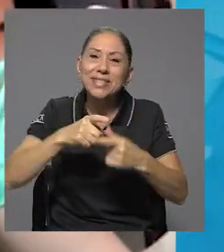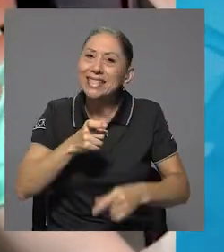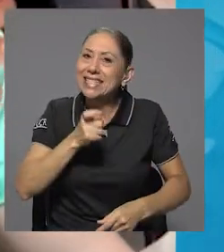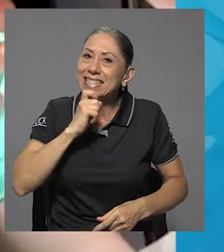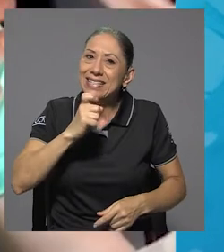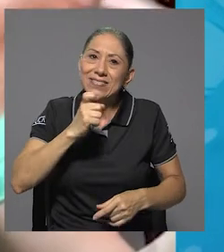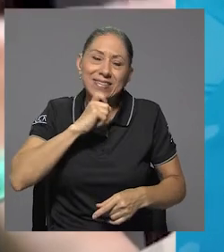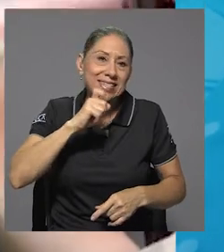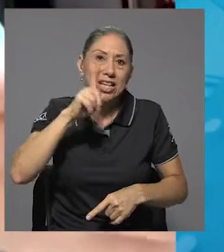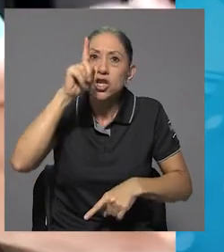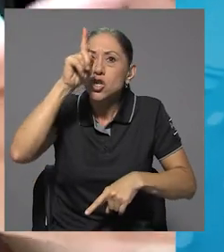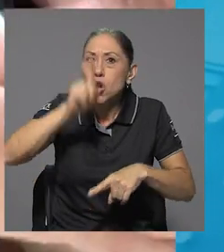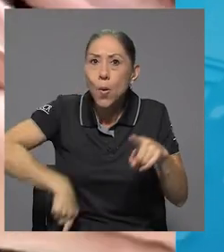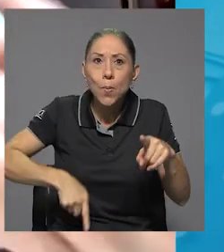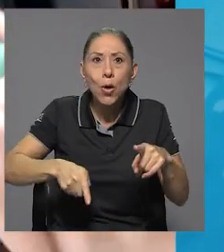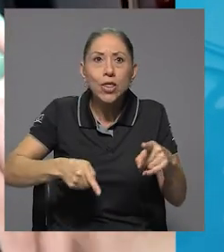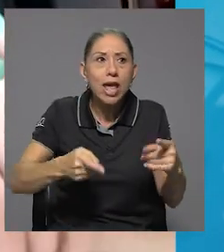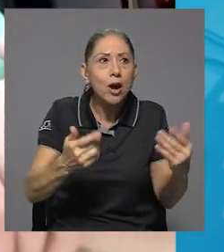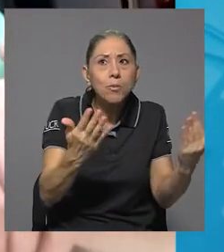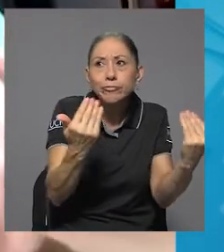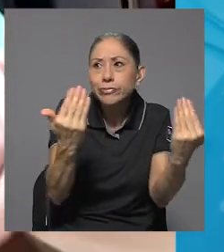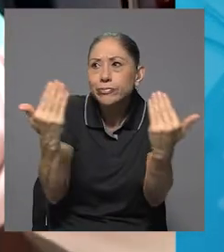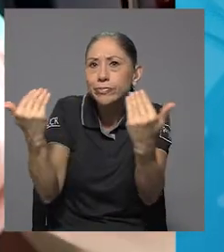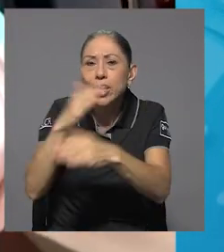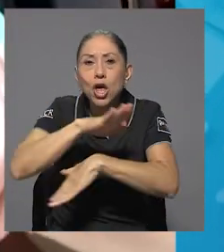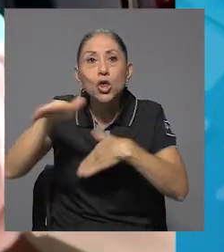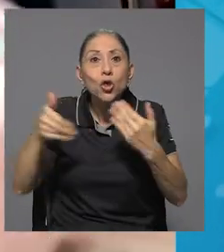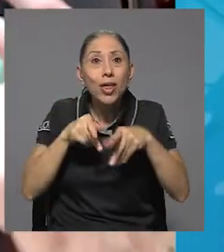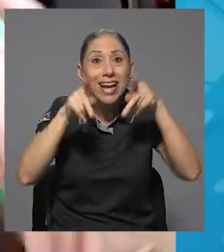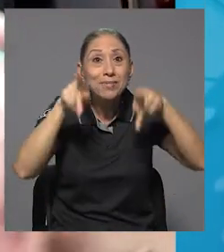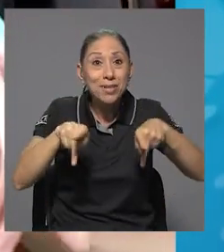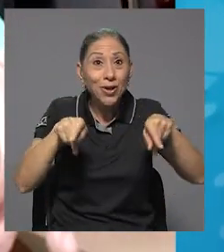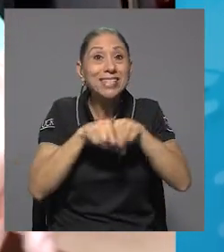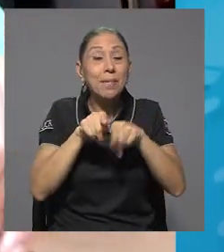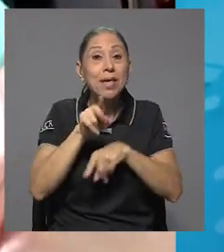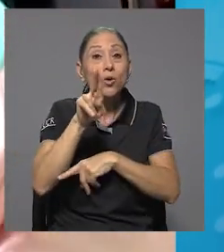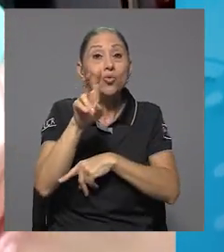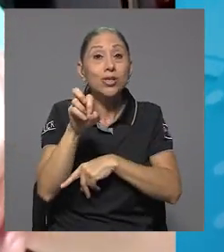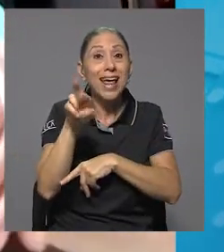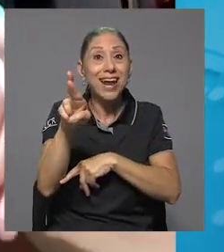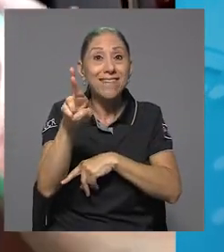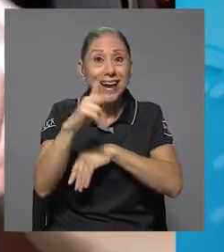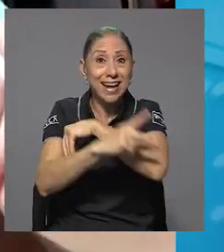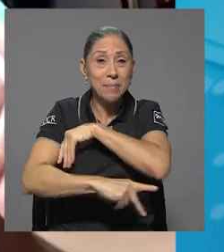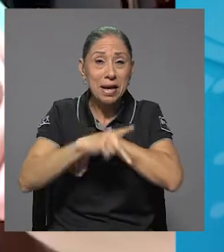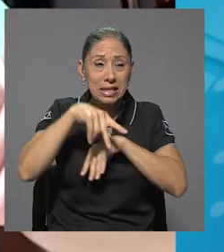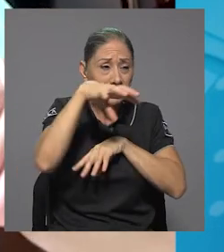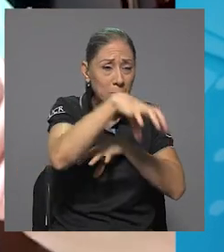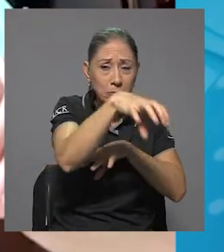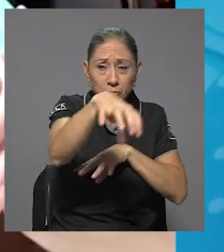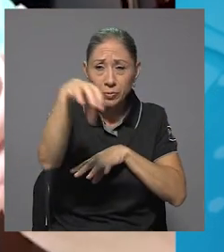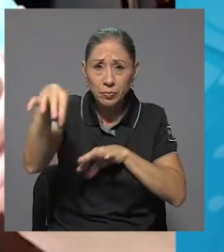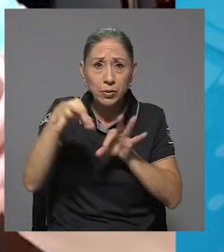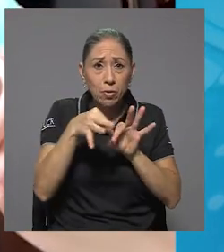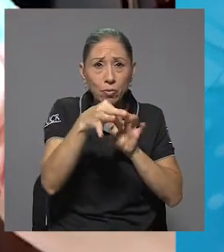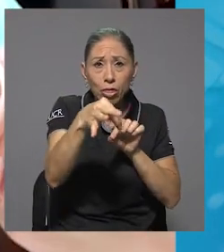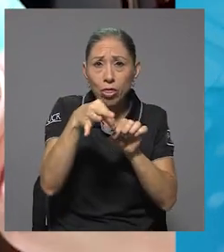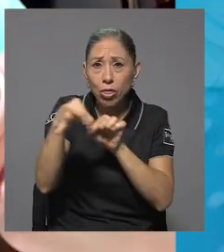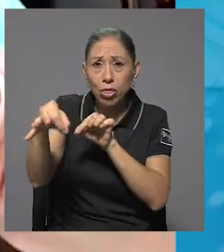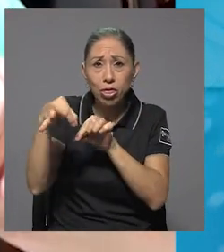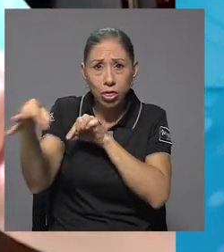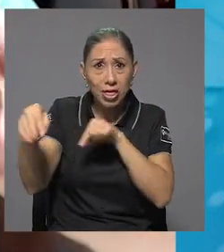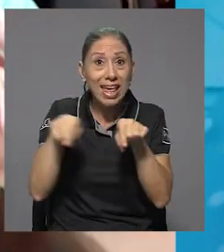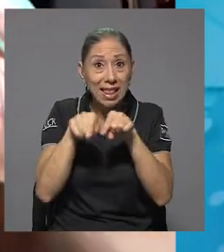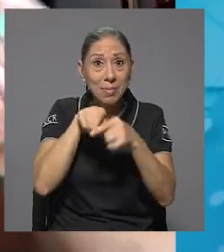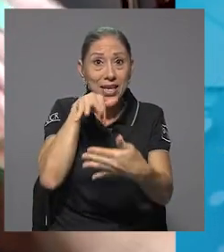llegar a las personas que pertenecen a los sedes y recintos, que también son estudiantes de alguna ingeniería. Entonces, con la pandemia,